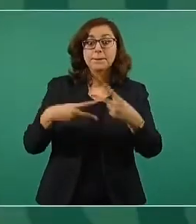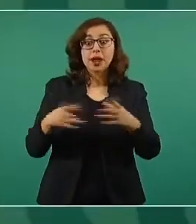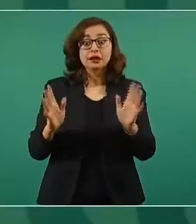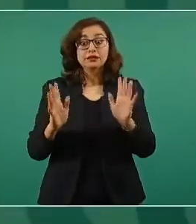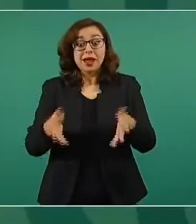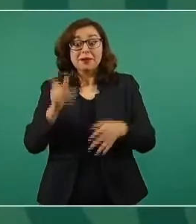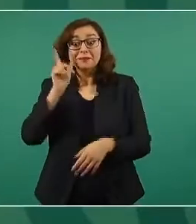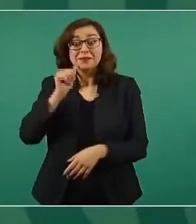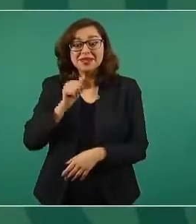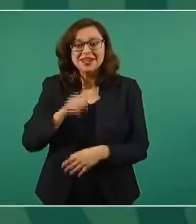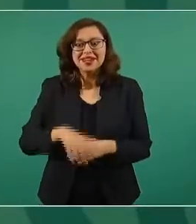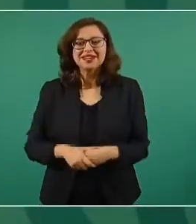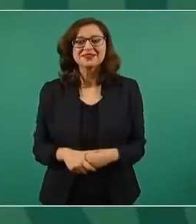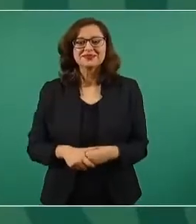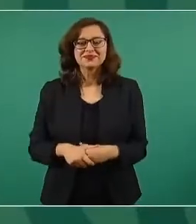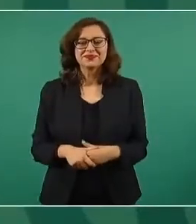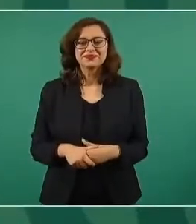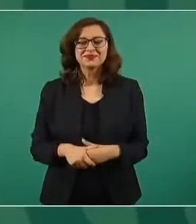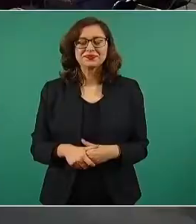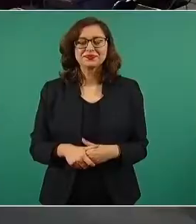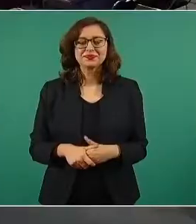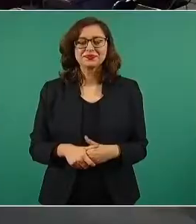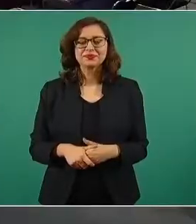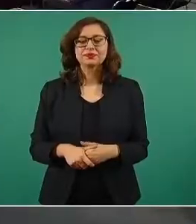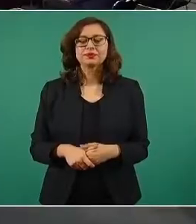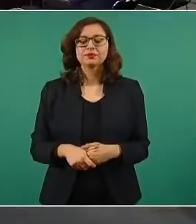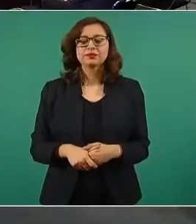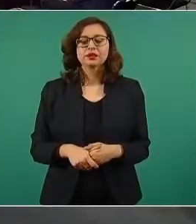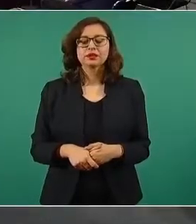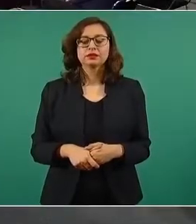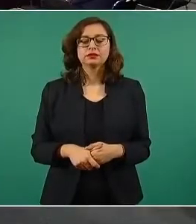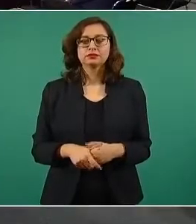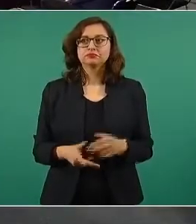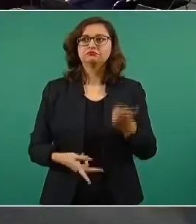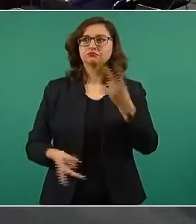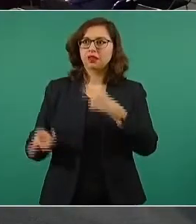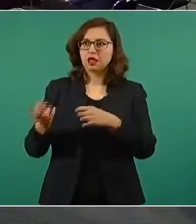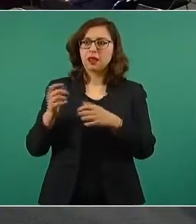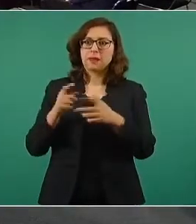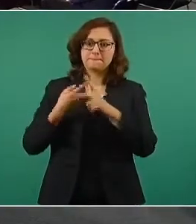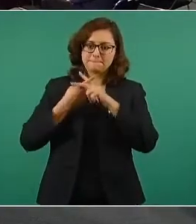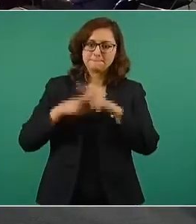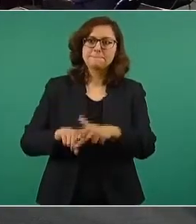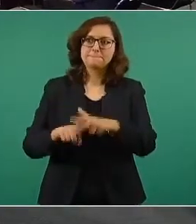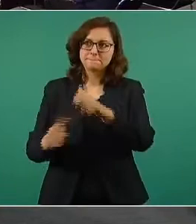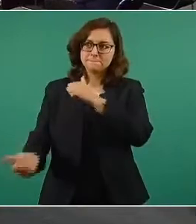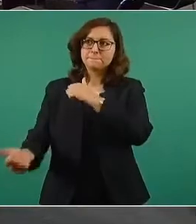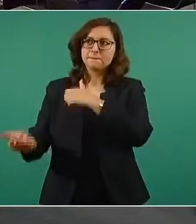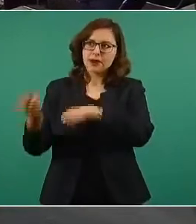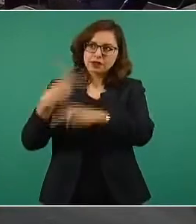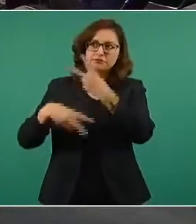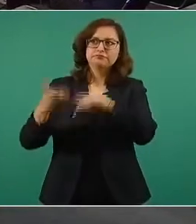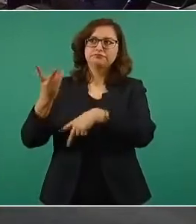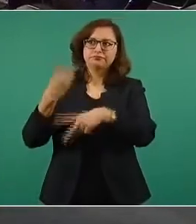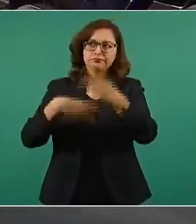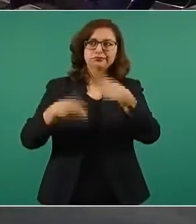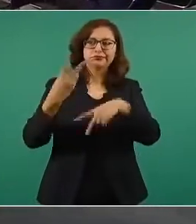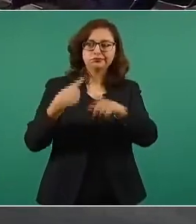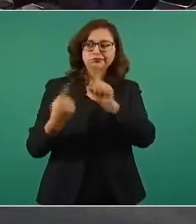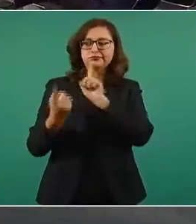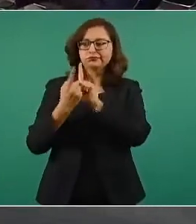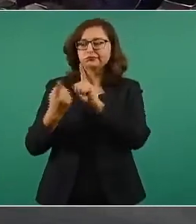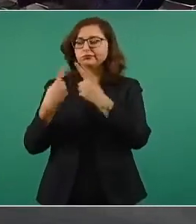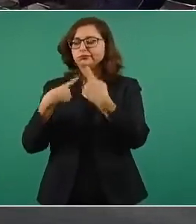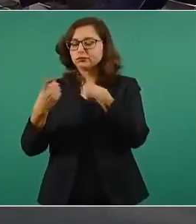voy a empezar con los 11 gobernadores electos